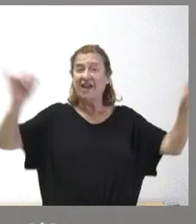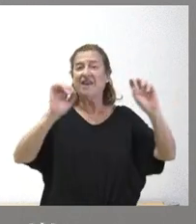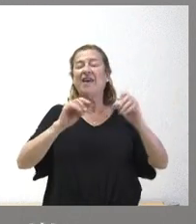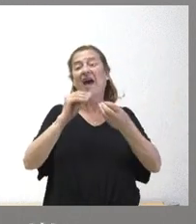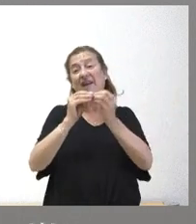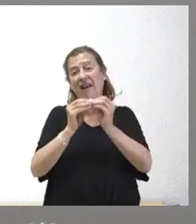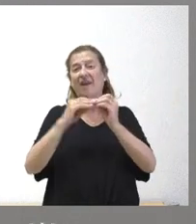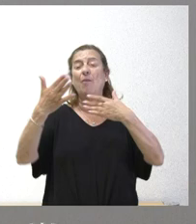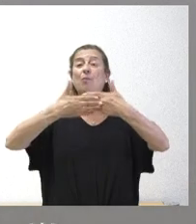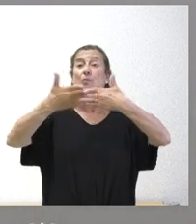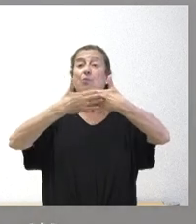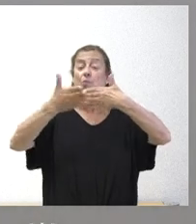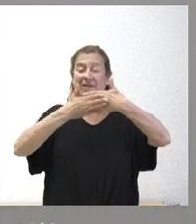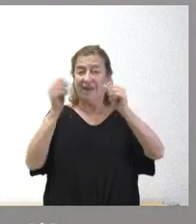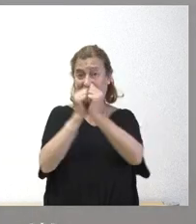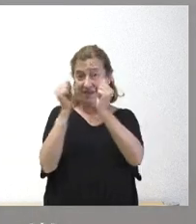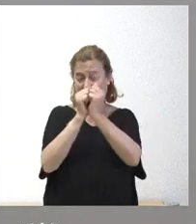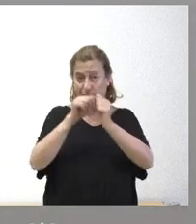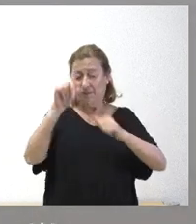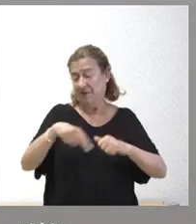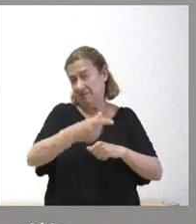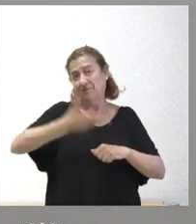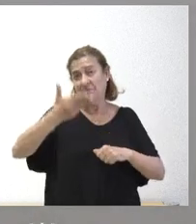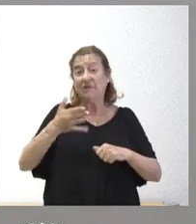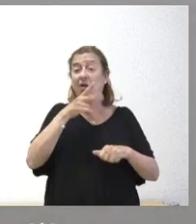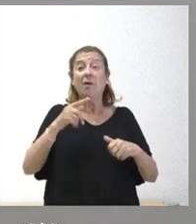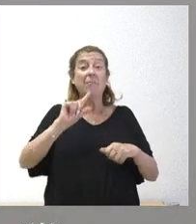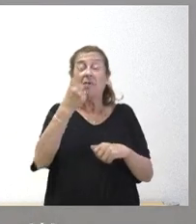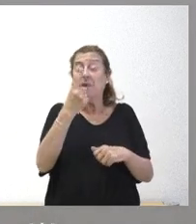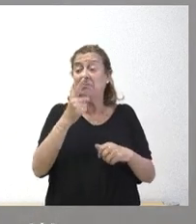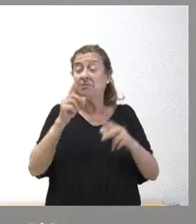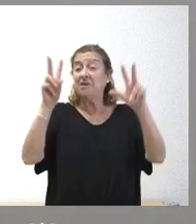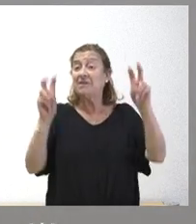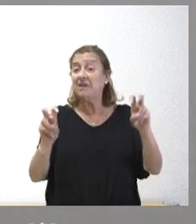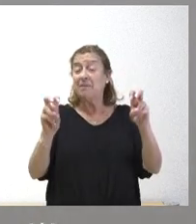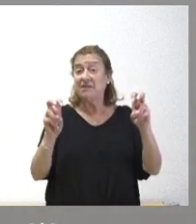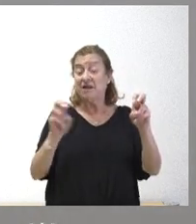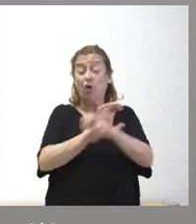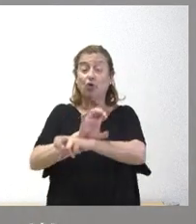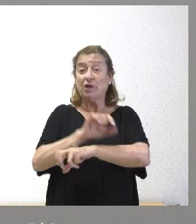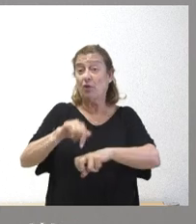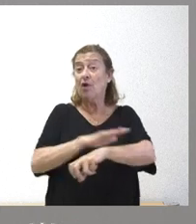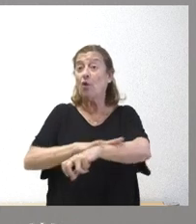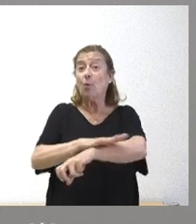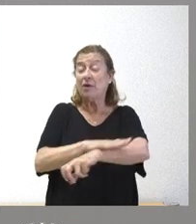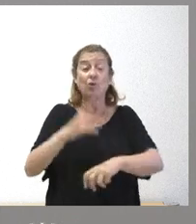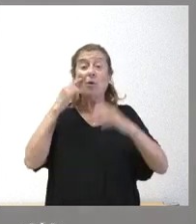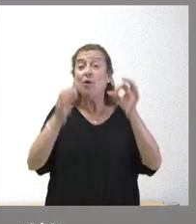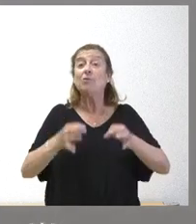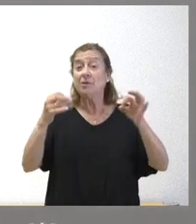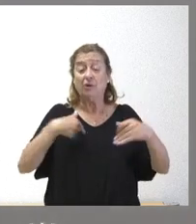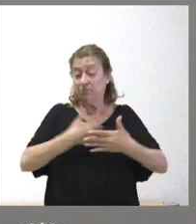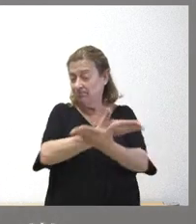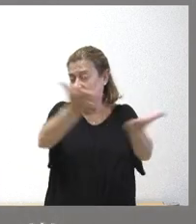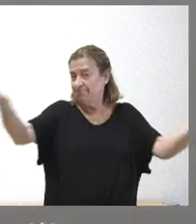de la puerta de Forja. Estos son los principales asuntos que hemos tratado en el Consejo de Gobierno. Y, como siempre, estoy a su